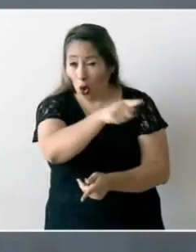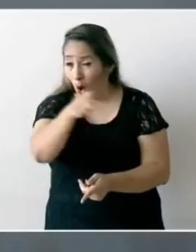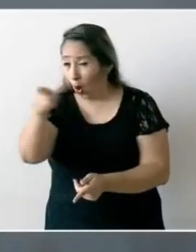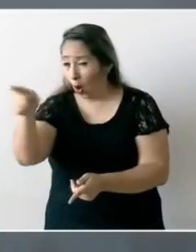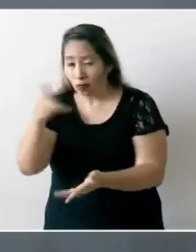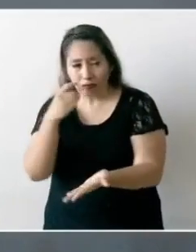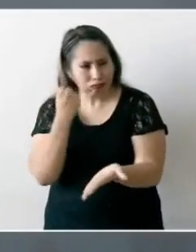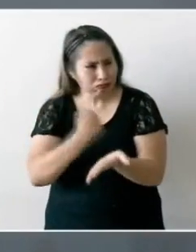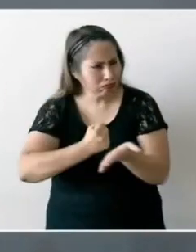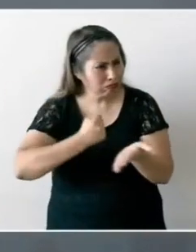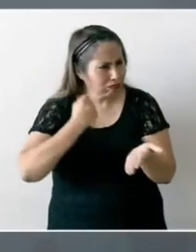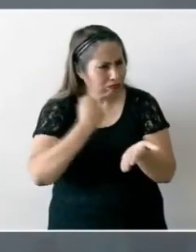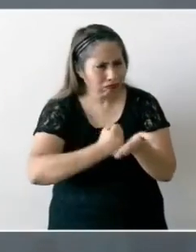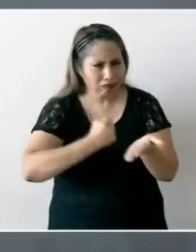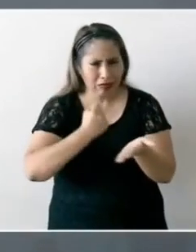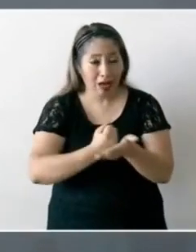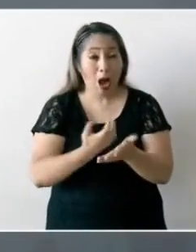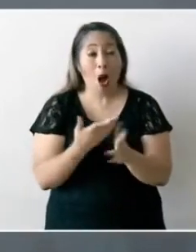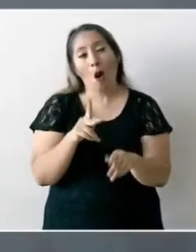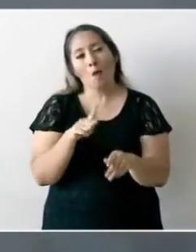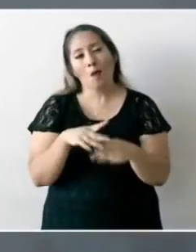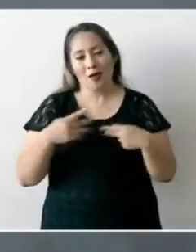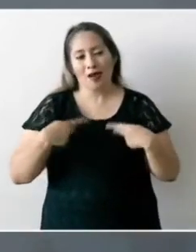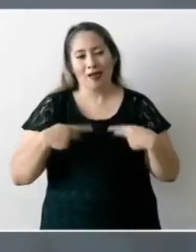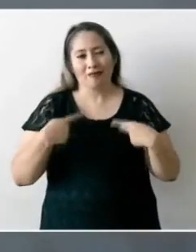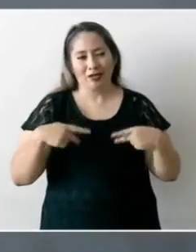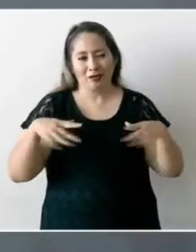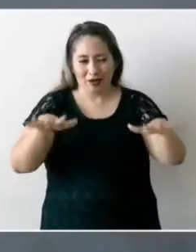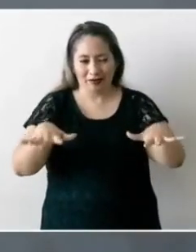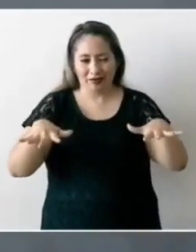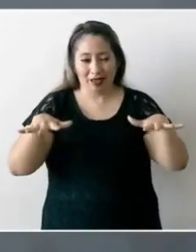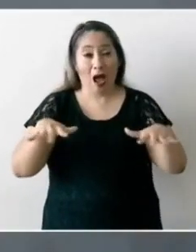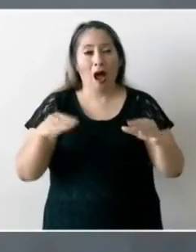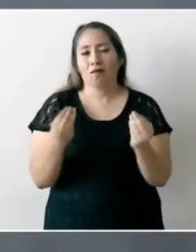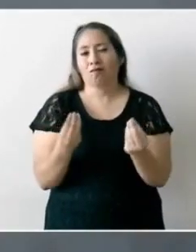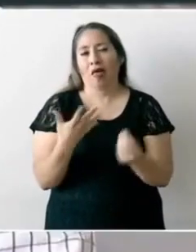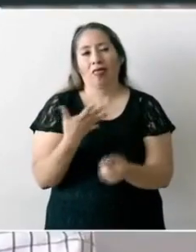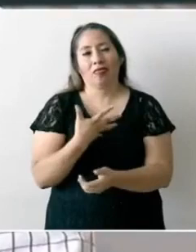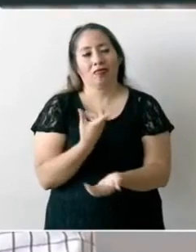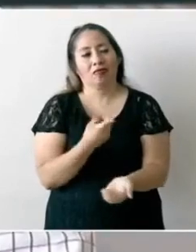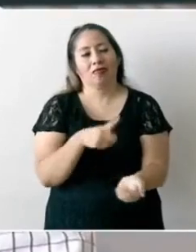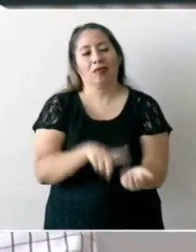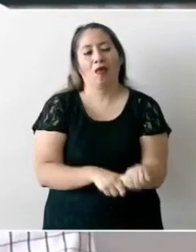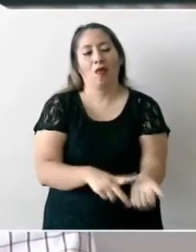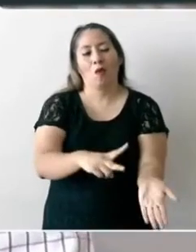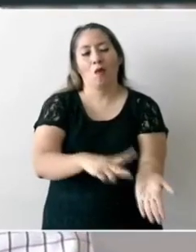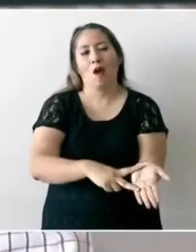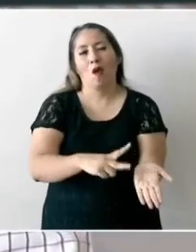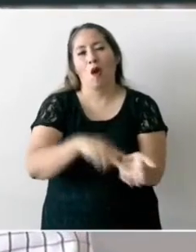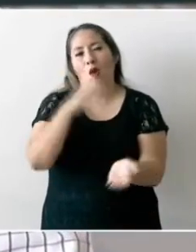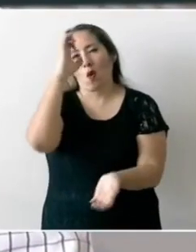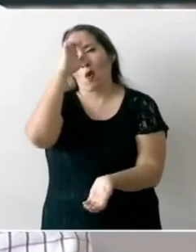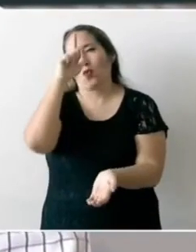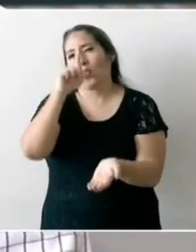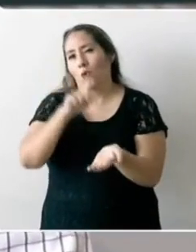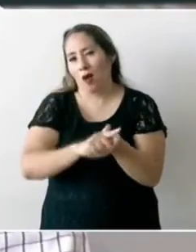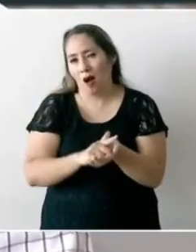porque en nuestro pueblo hay una gran reserva de valores culturales morales